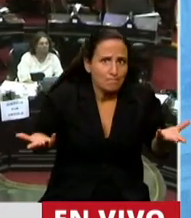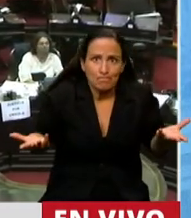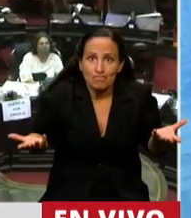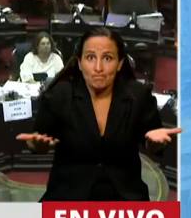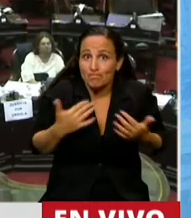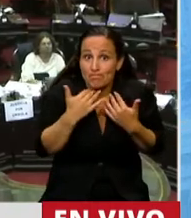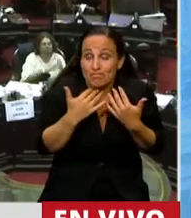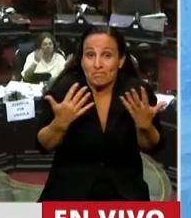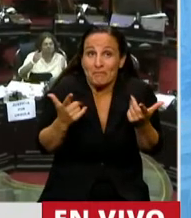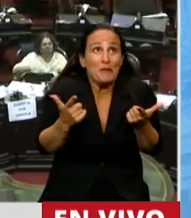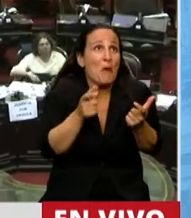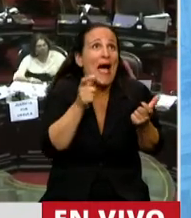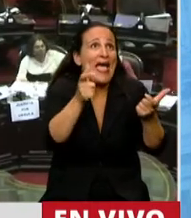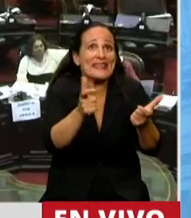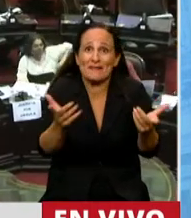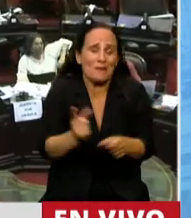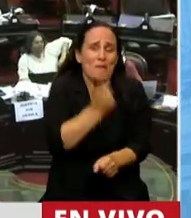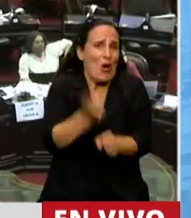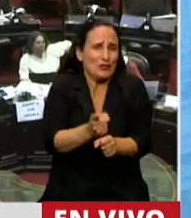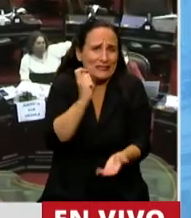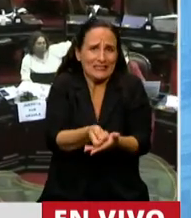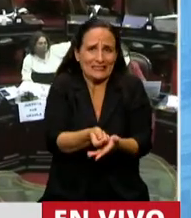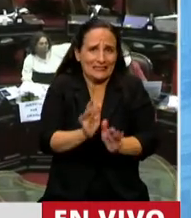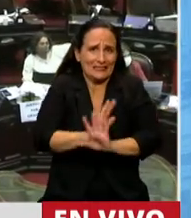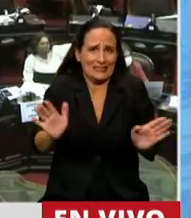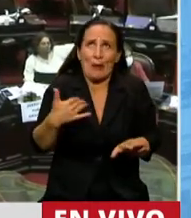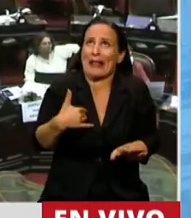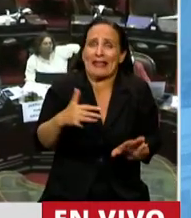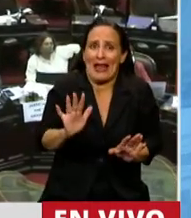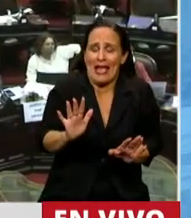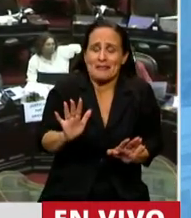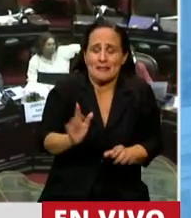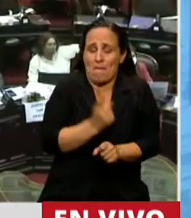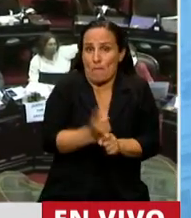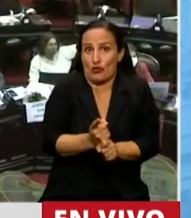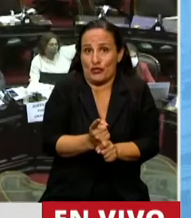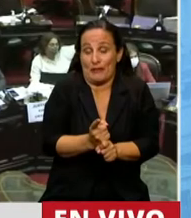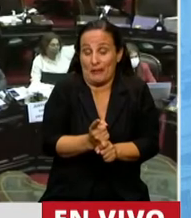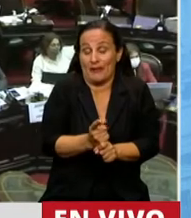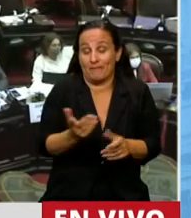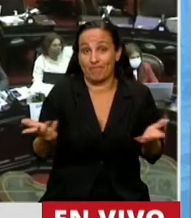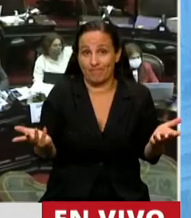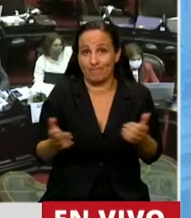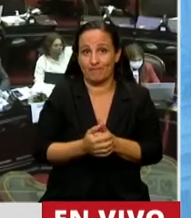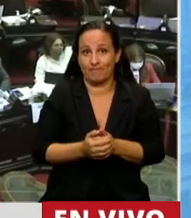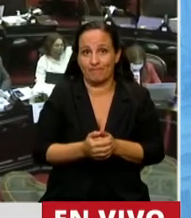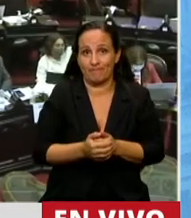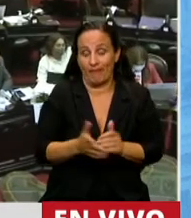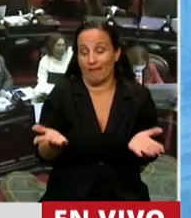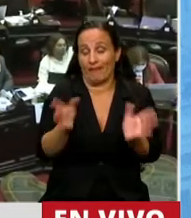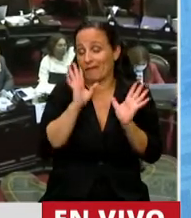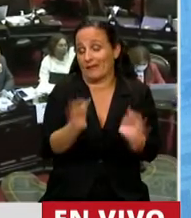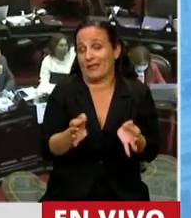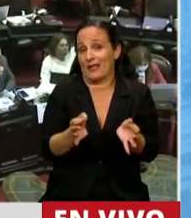respuesta, es algo imposible para la Argentina y muestra la manera como